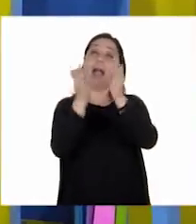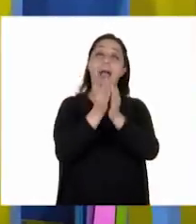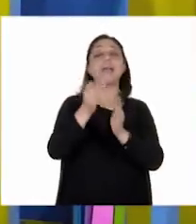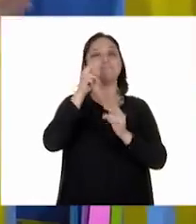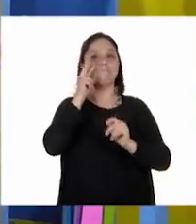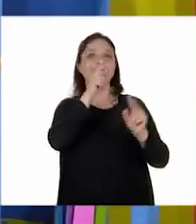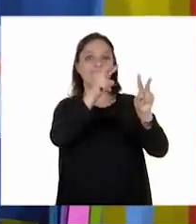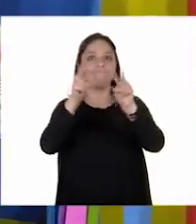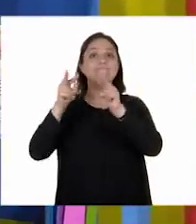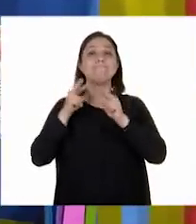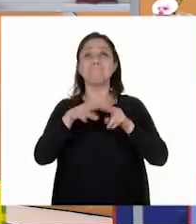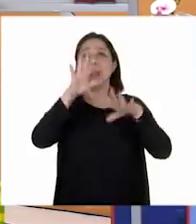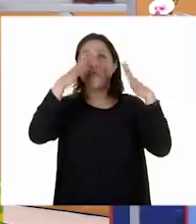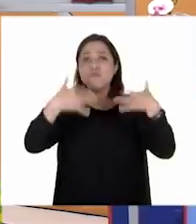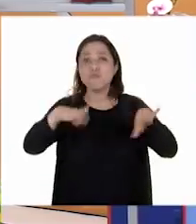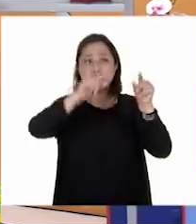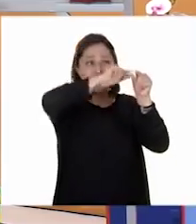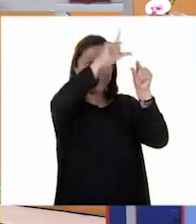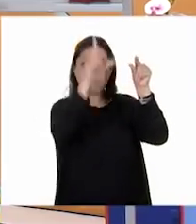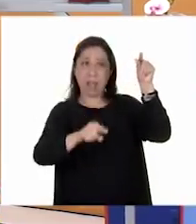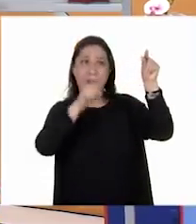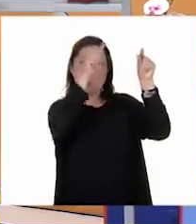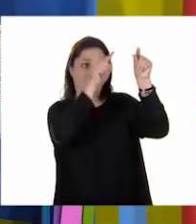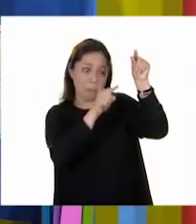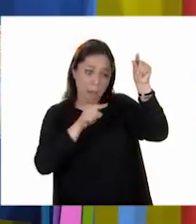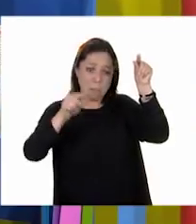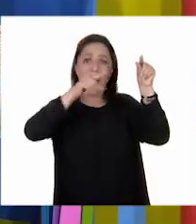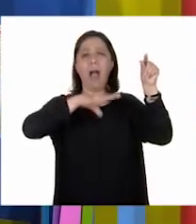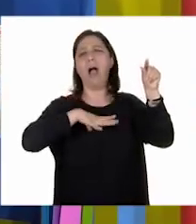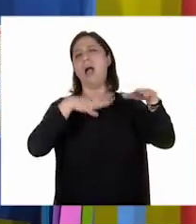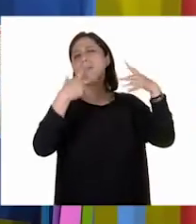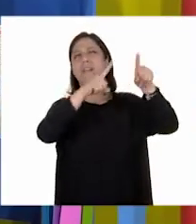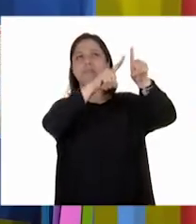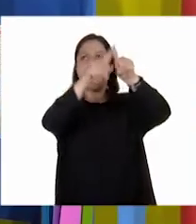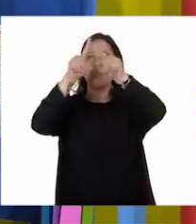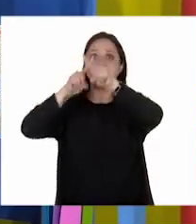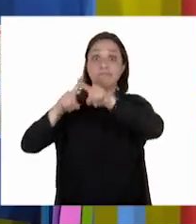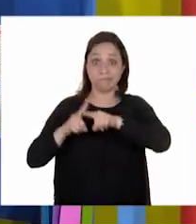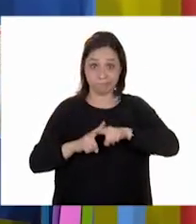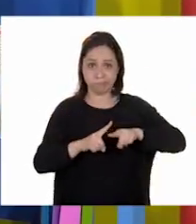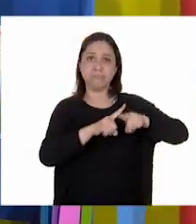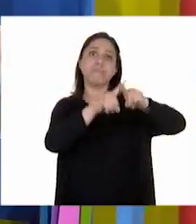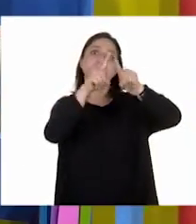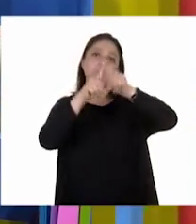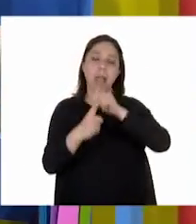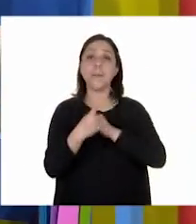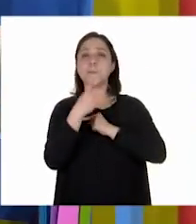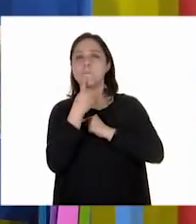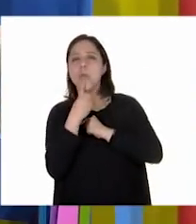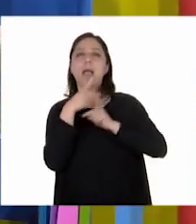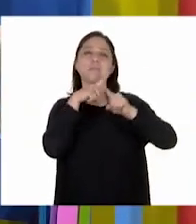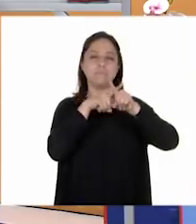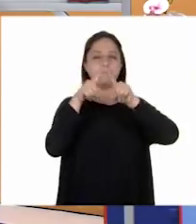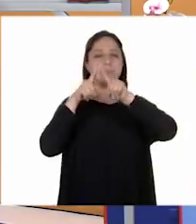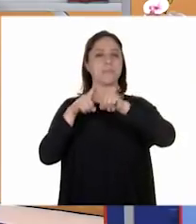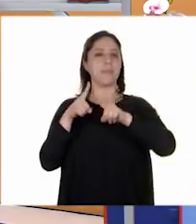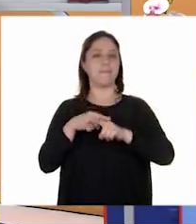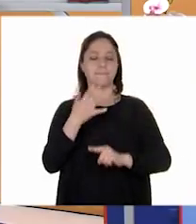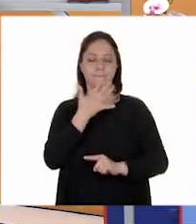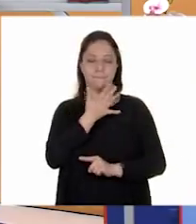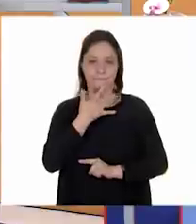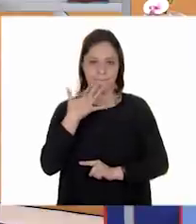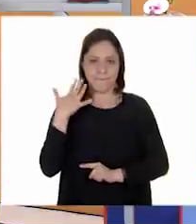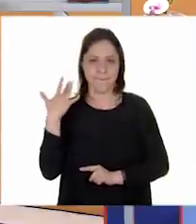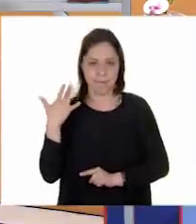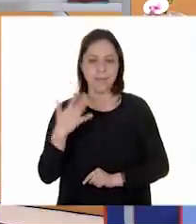Y es que los podemos encontrar por toda la República Mexicana y de una gran variedad. Exacto. Muy diferentes y con sabores muy especiales. Muy bien.